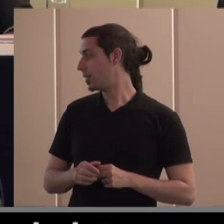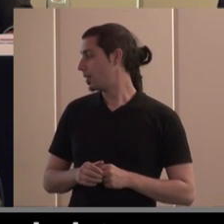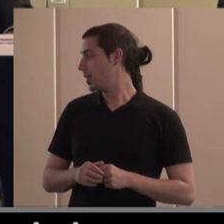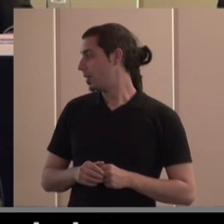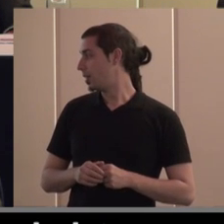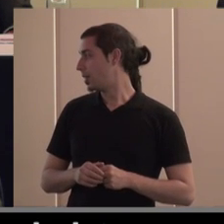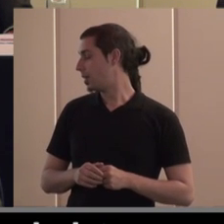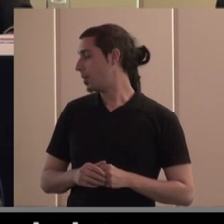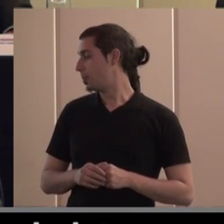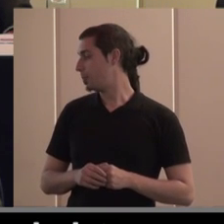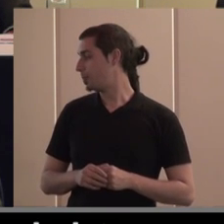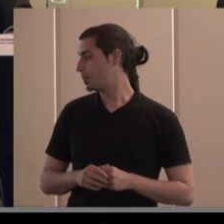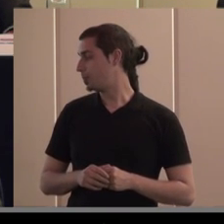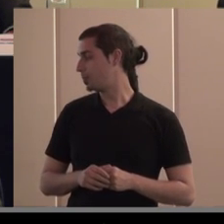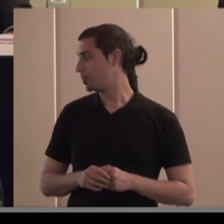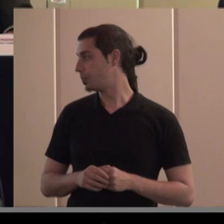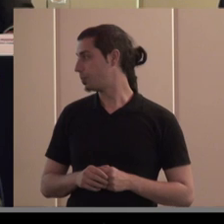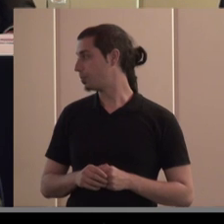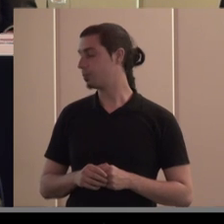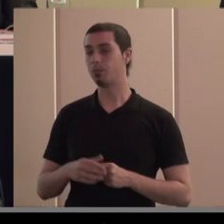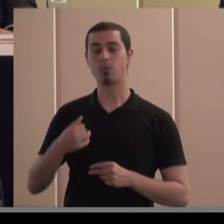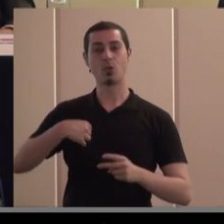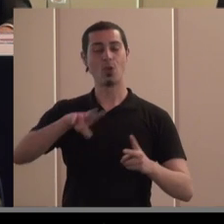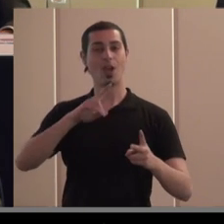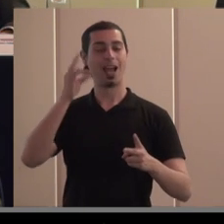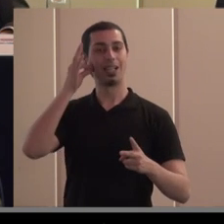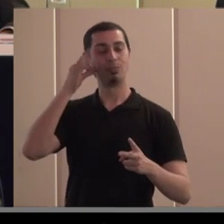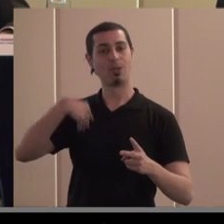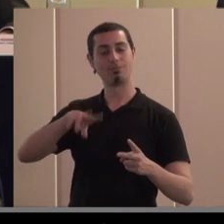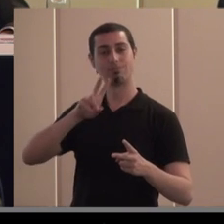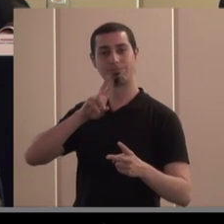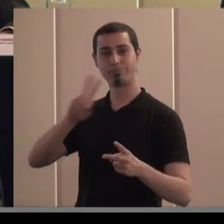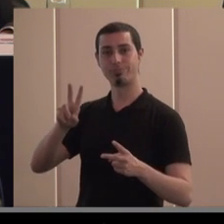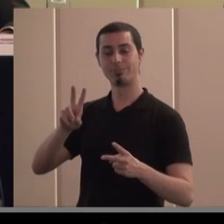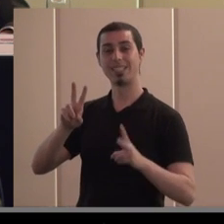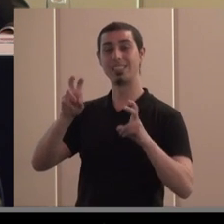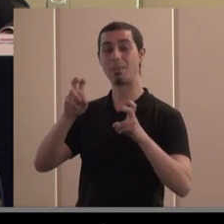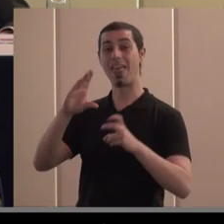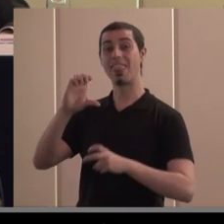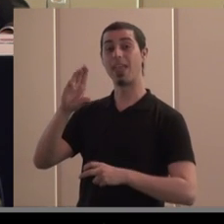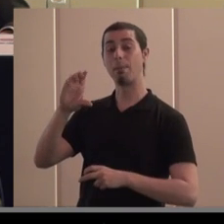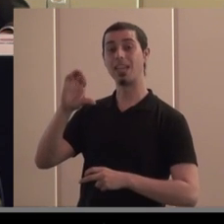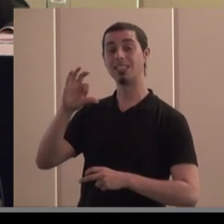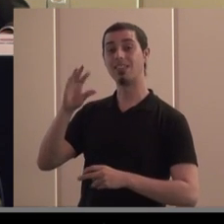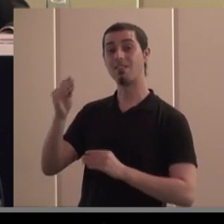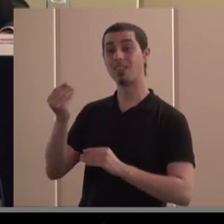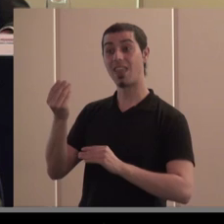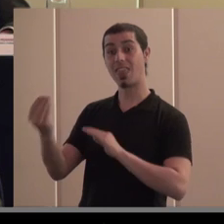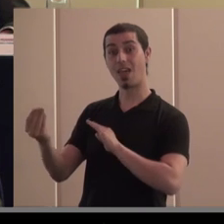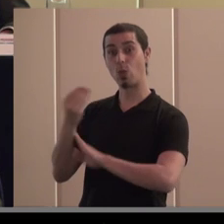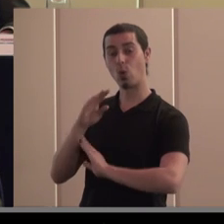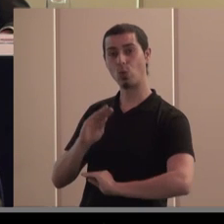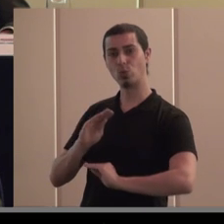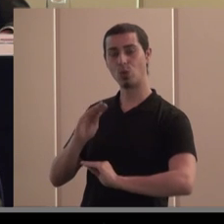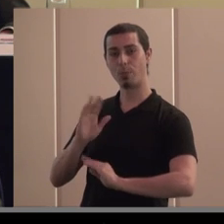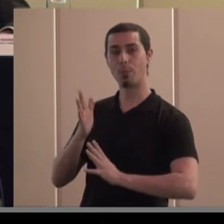desde CEPES vale yo contesto la financiación de CEPES CEPES bueno tiene un